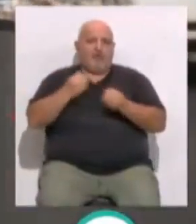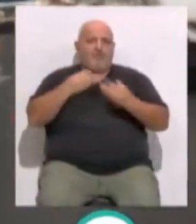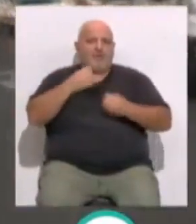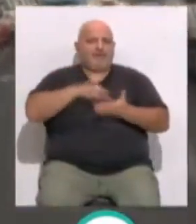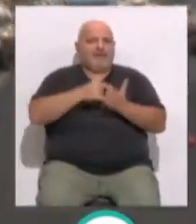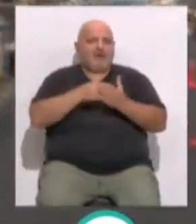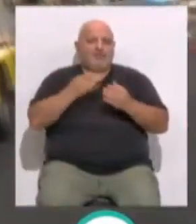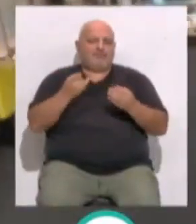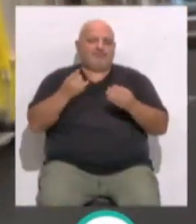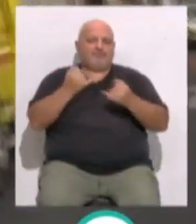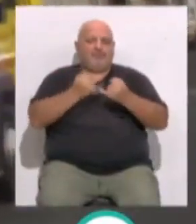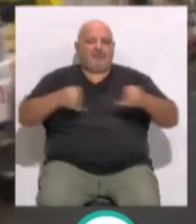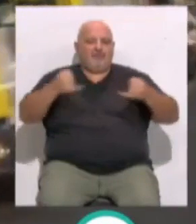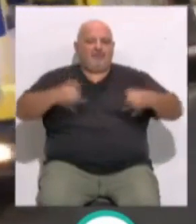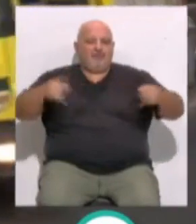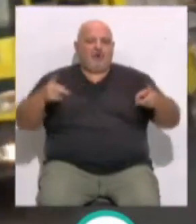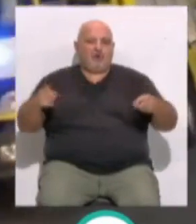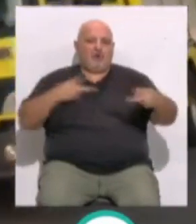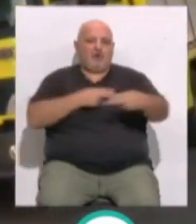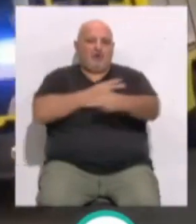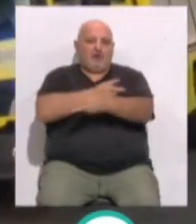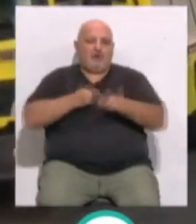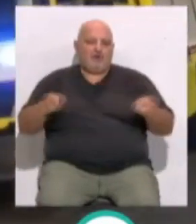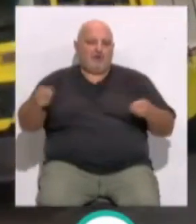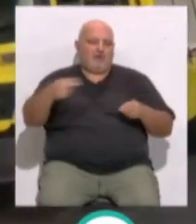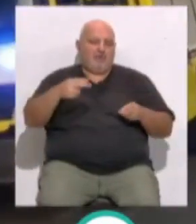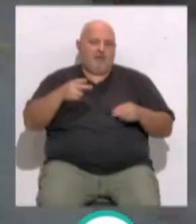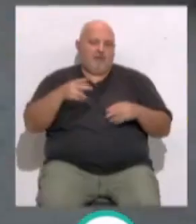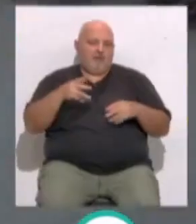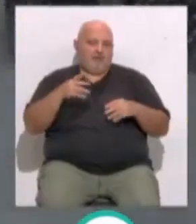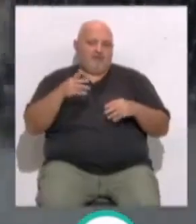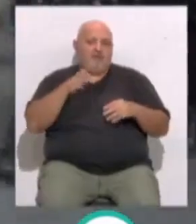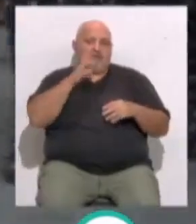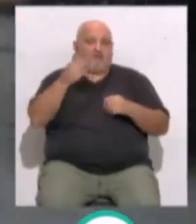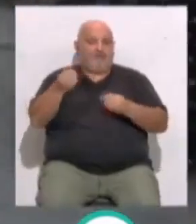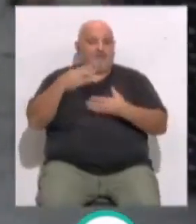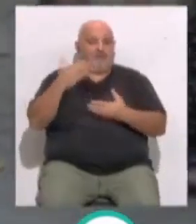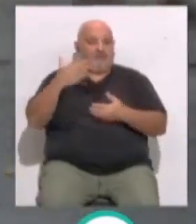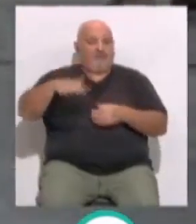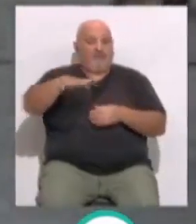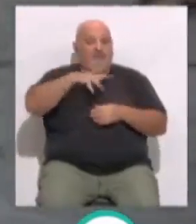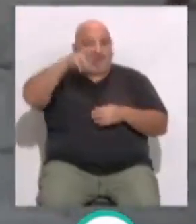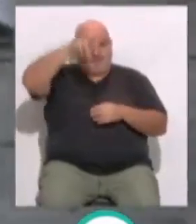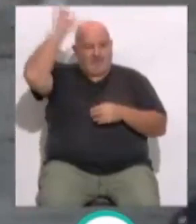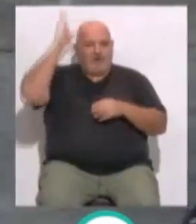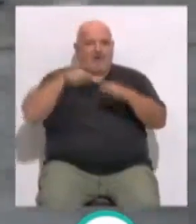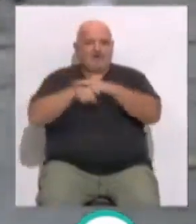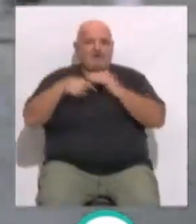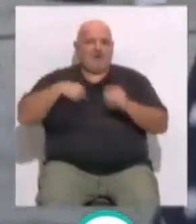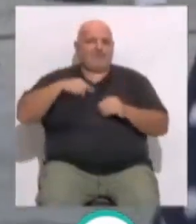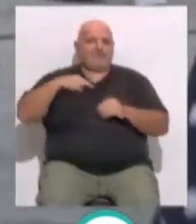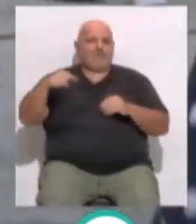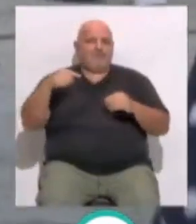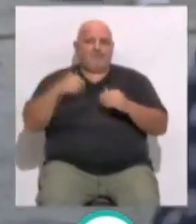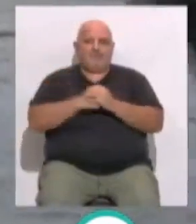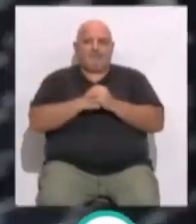técnicos, se han precintado las zonas afectadas y otras dos aulas colindantes. Según fuentes del consorcio de bomberos, se ha gestionado ya con las